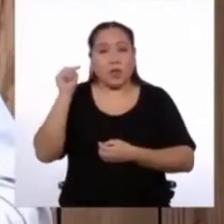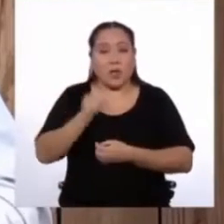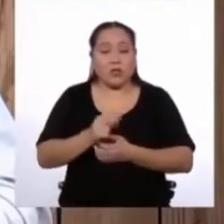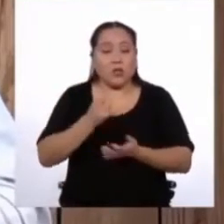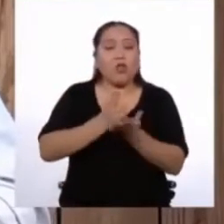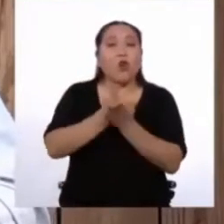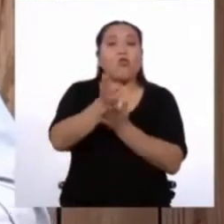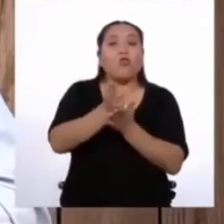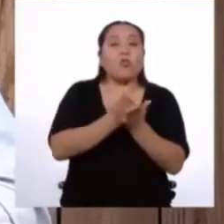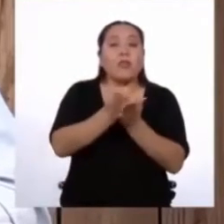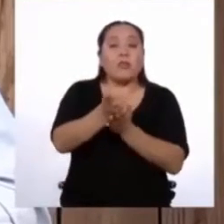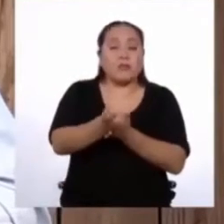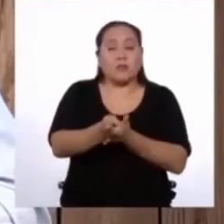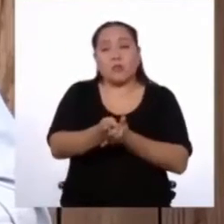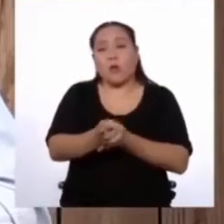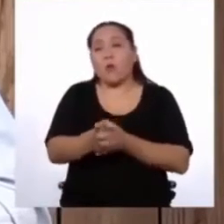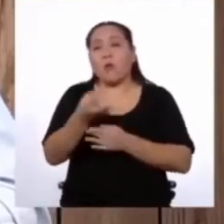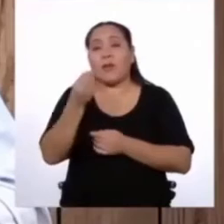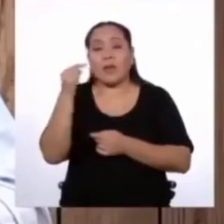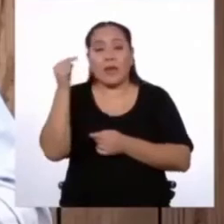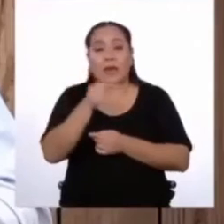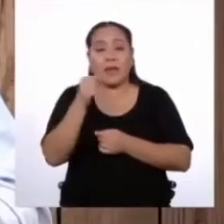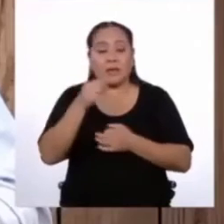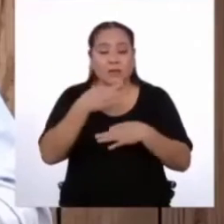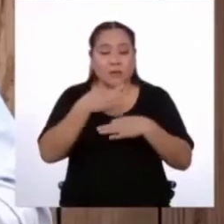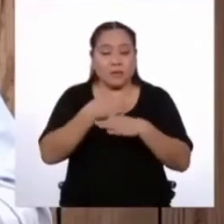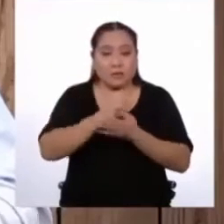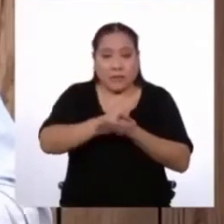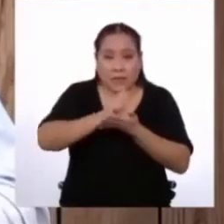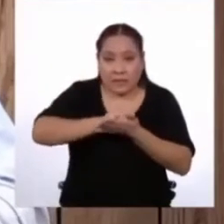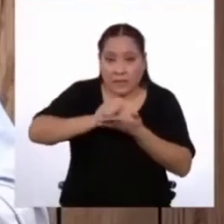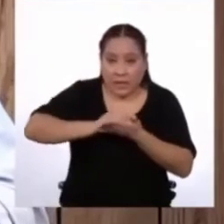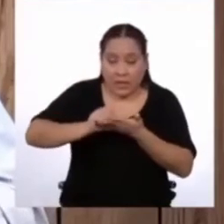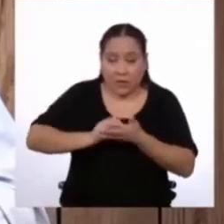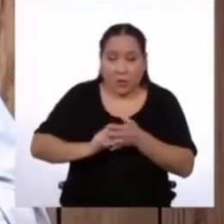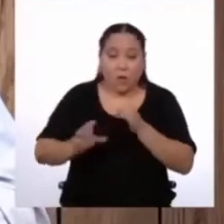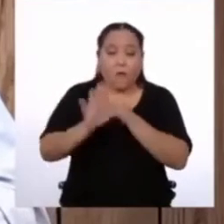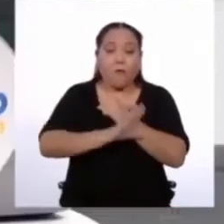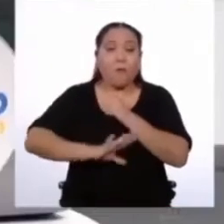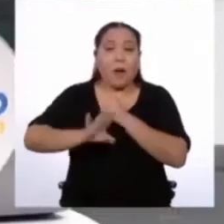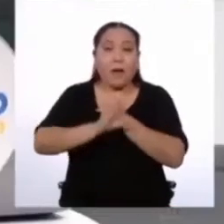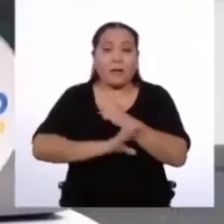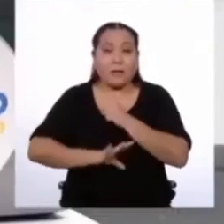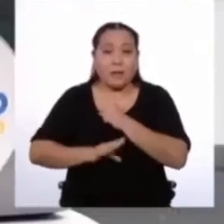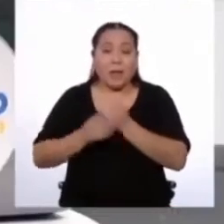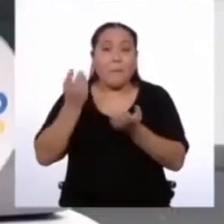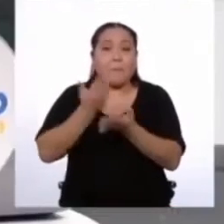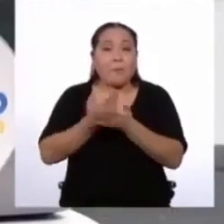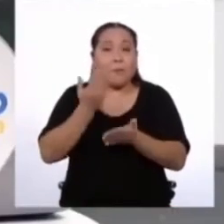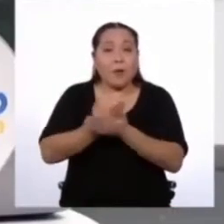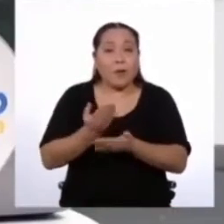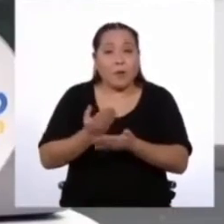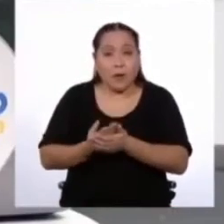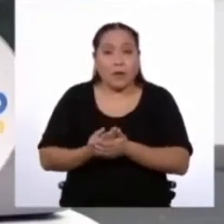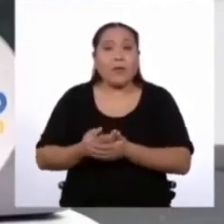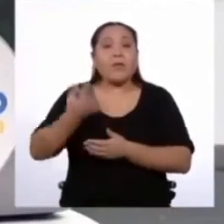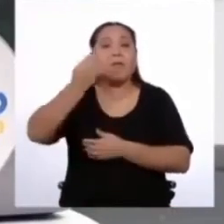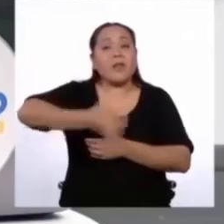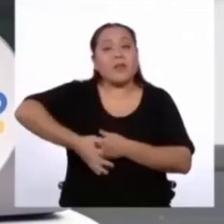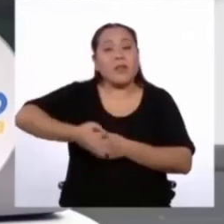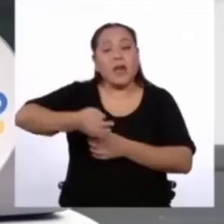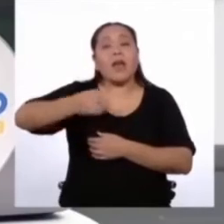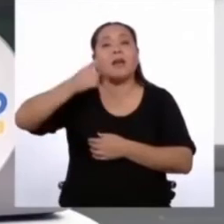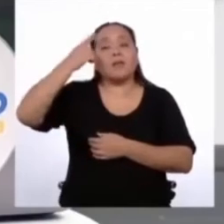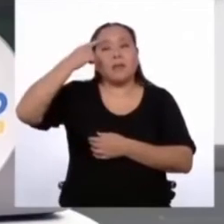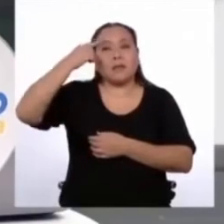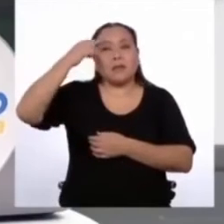honestidad. Además, para que el texto esté bien fundamentado y tenga credibilidad. ¡Un ratito, profesor! Mi hermana